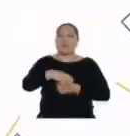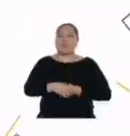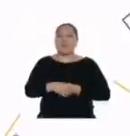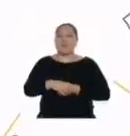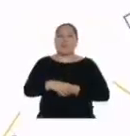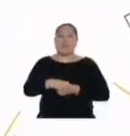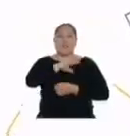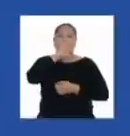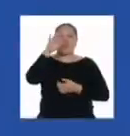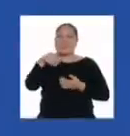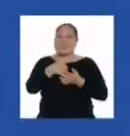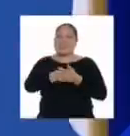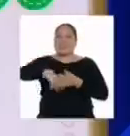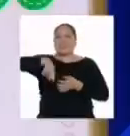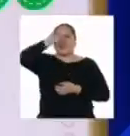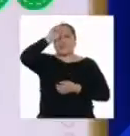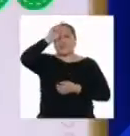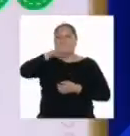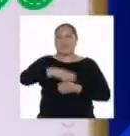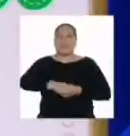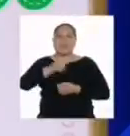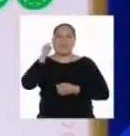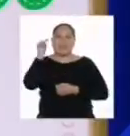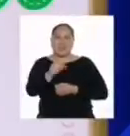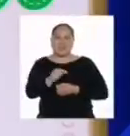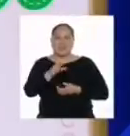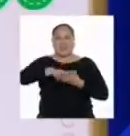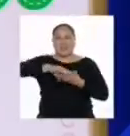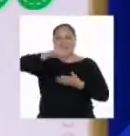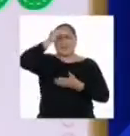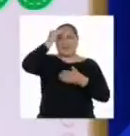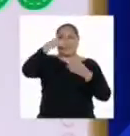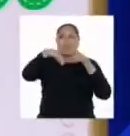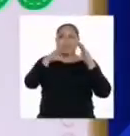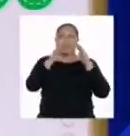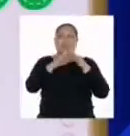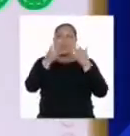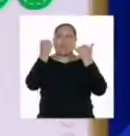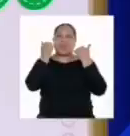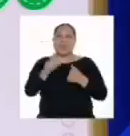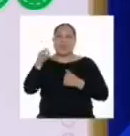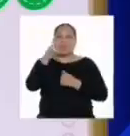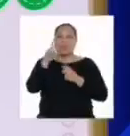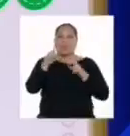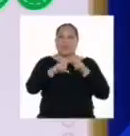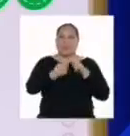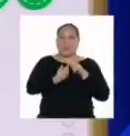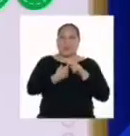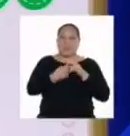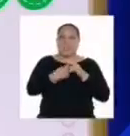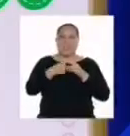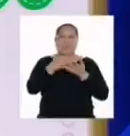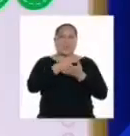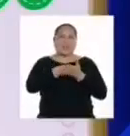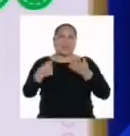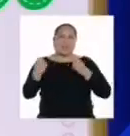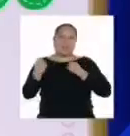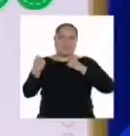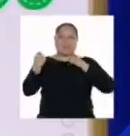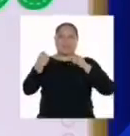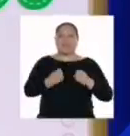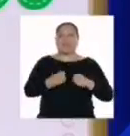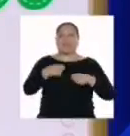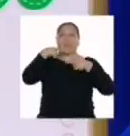de todo el Perú. Esto es Aprenda en Casa y hoy lunes empezamos la semana con mucha energía